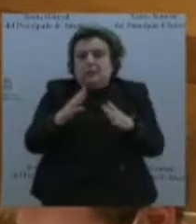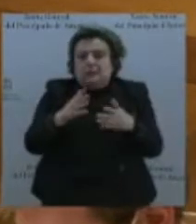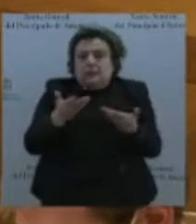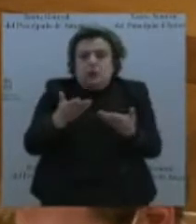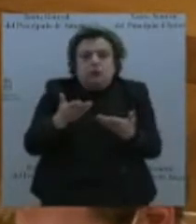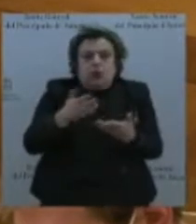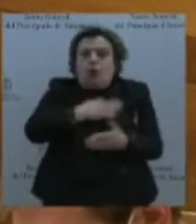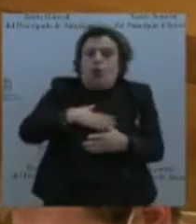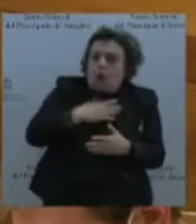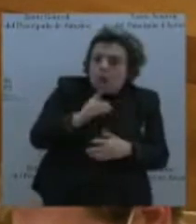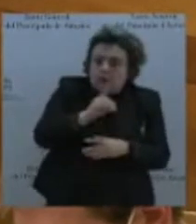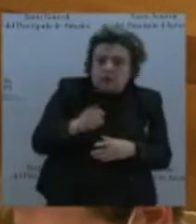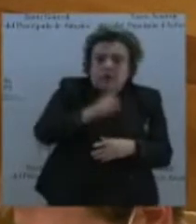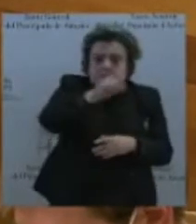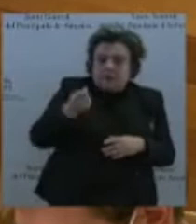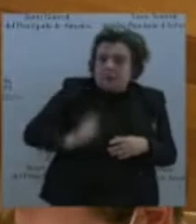calidad asistencial.